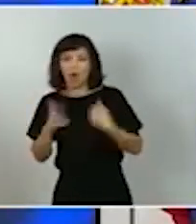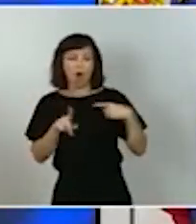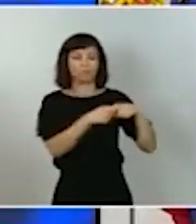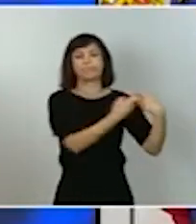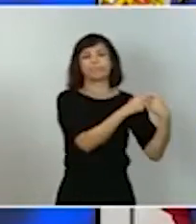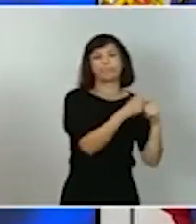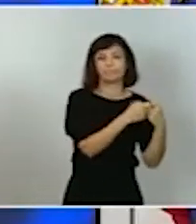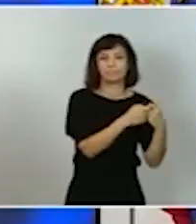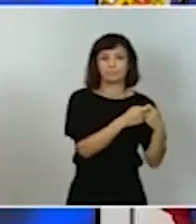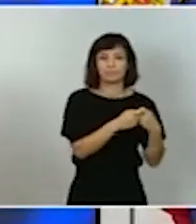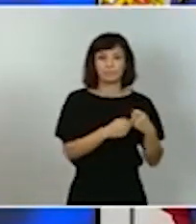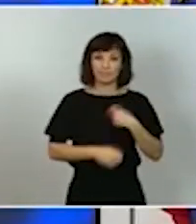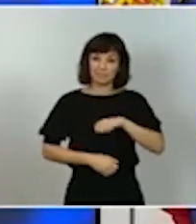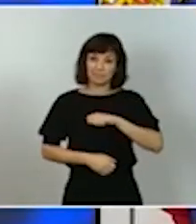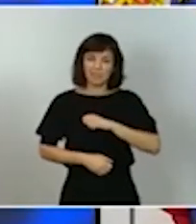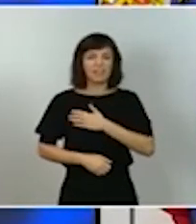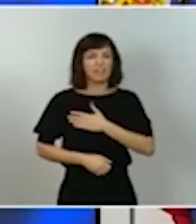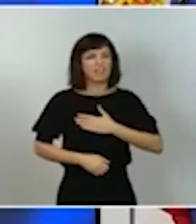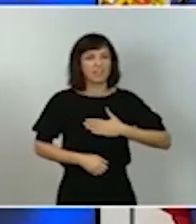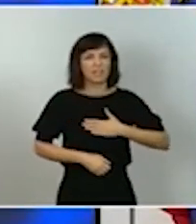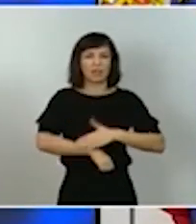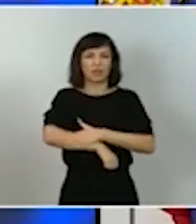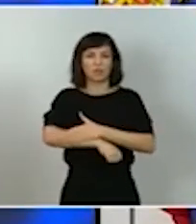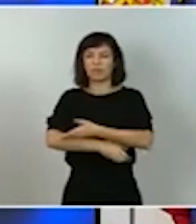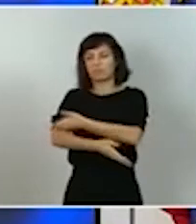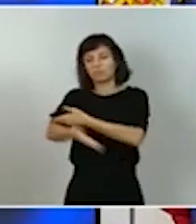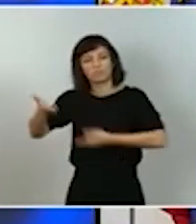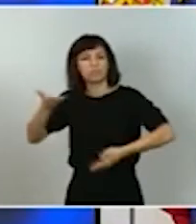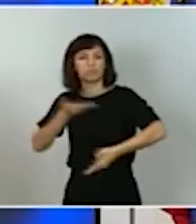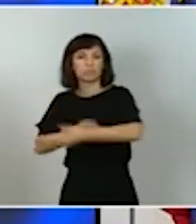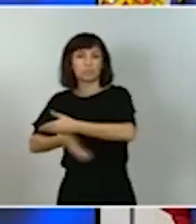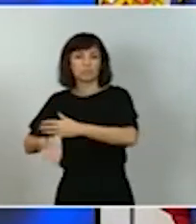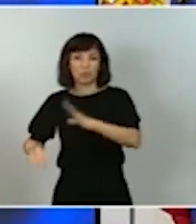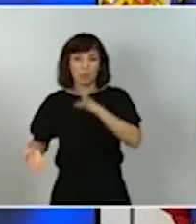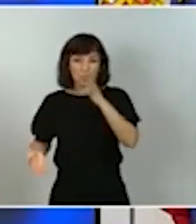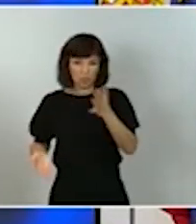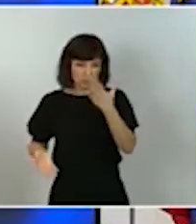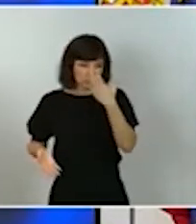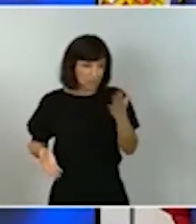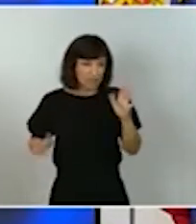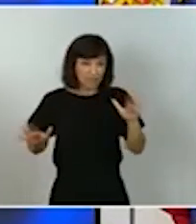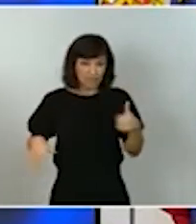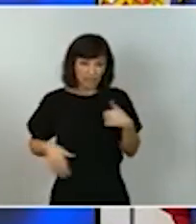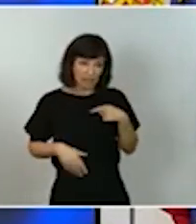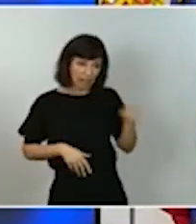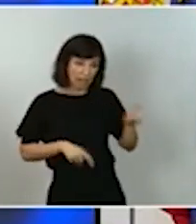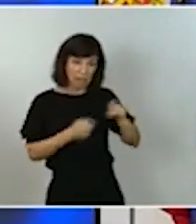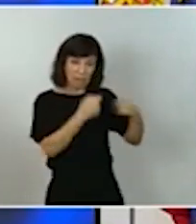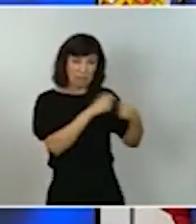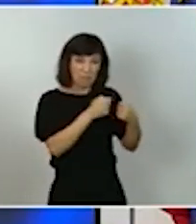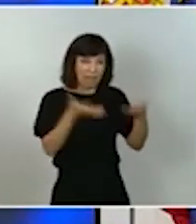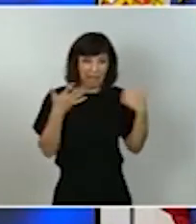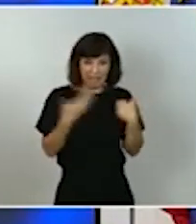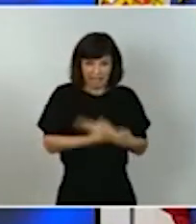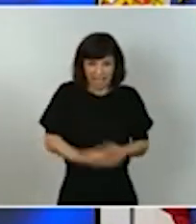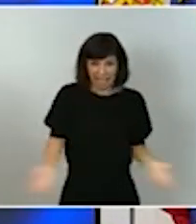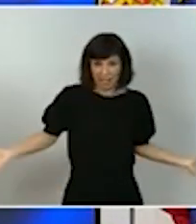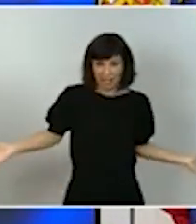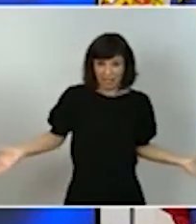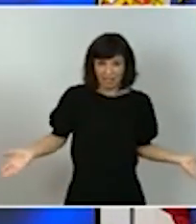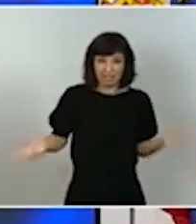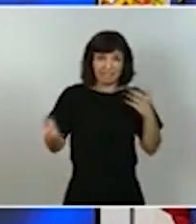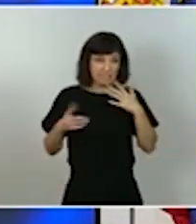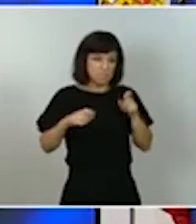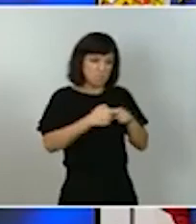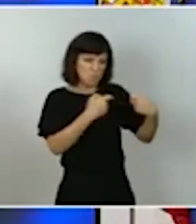opta por el camino de la colaboración porque nada bueno obtendrá nadie por el segundo camino solo sumará lo que